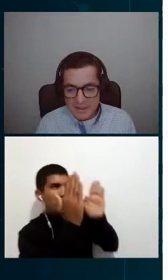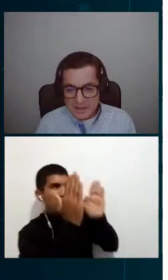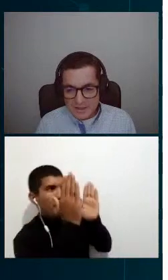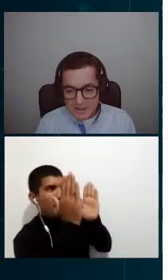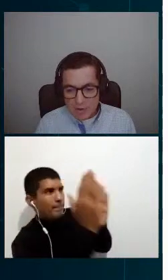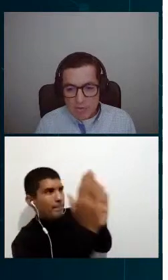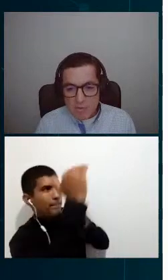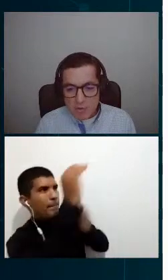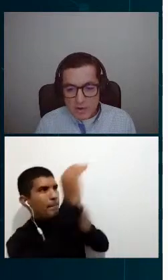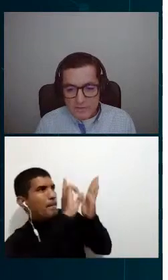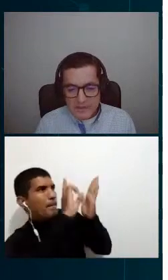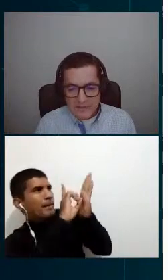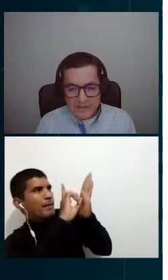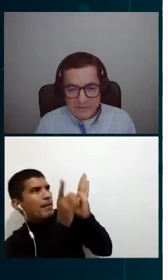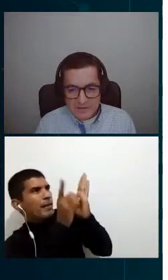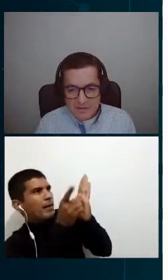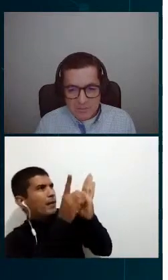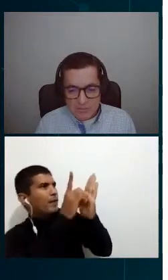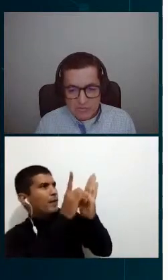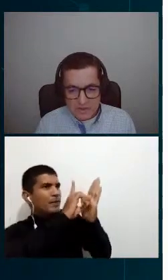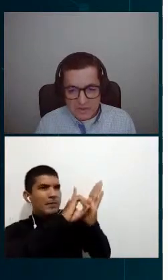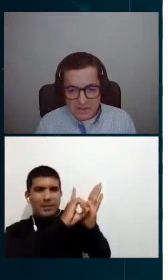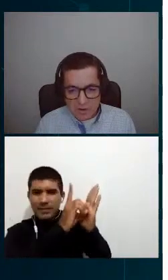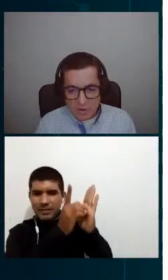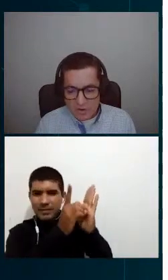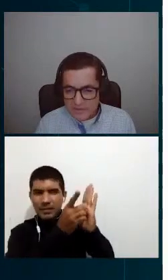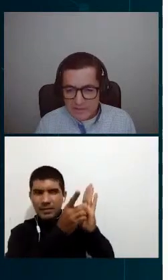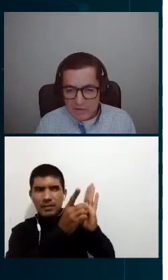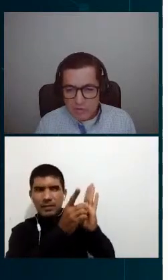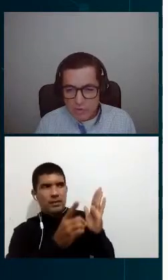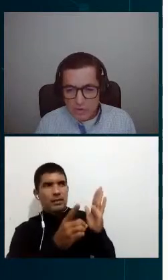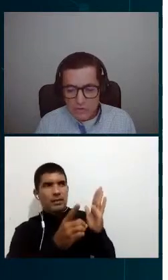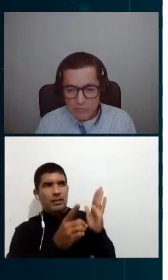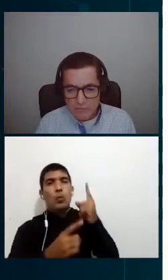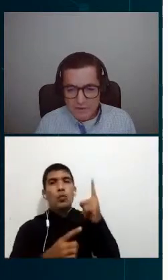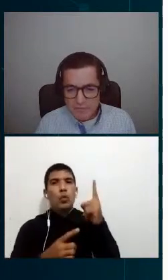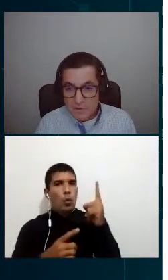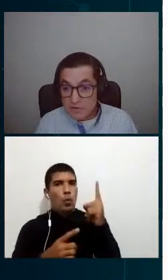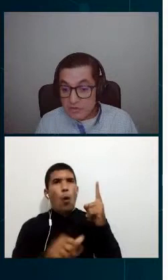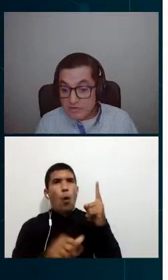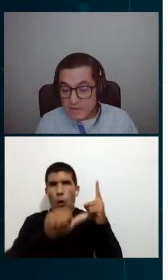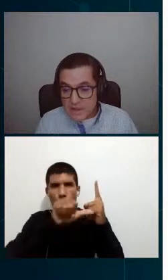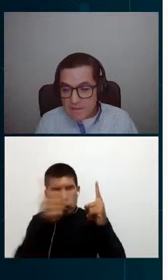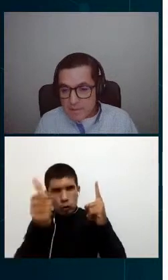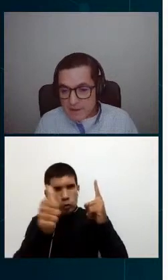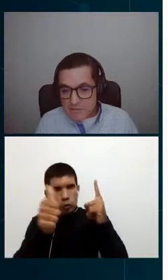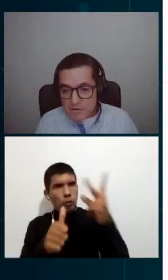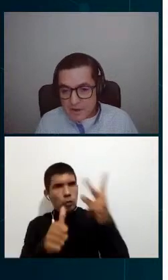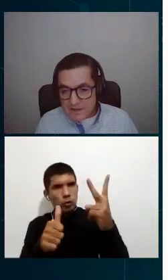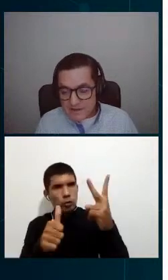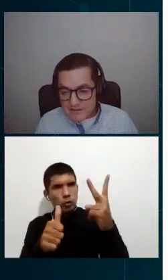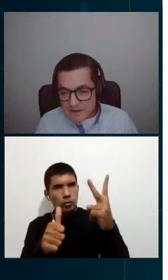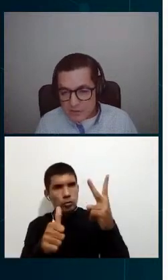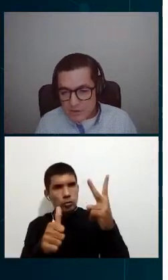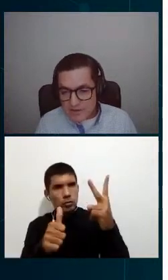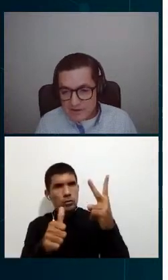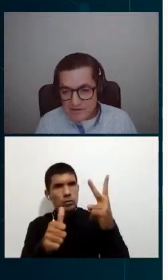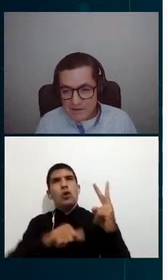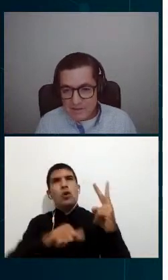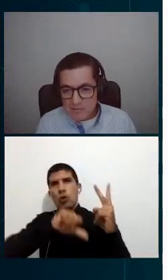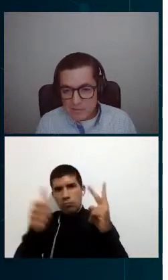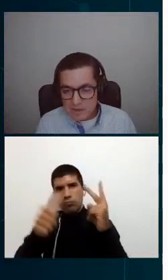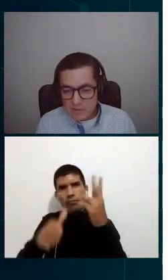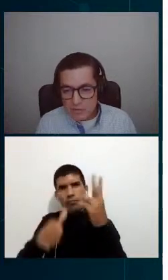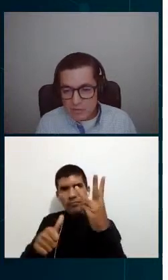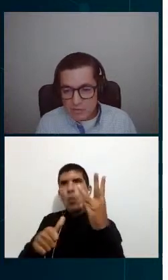despliegue como política decidimos tener solo cuatro formas de medidor entonces previo a iniciar todas